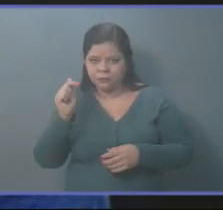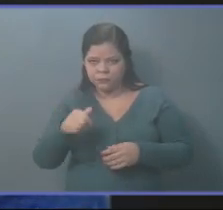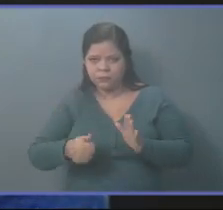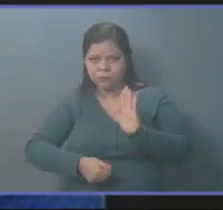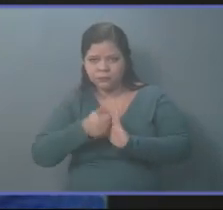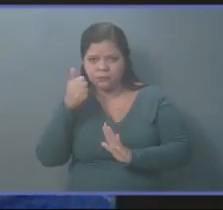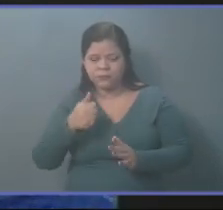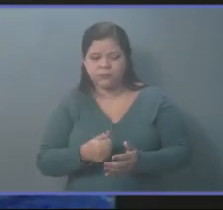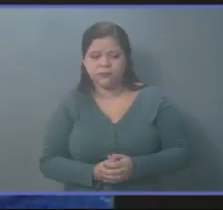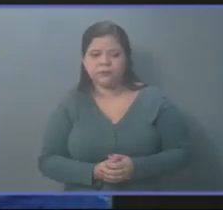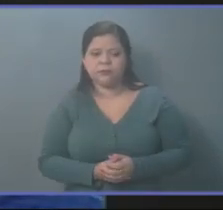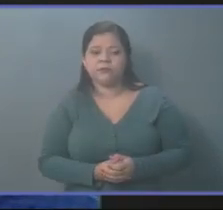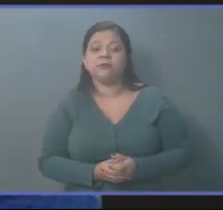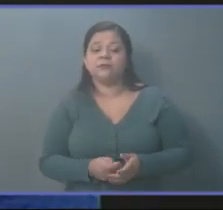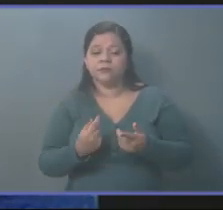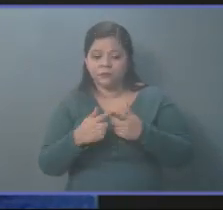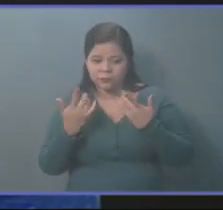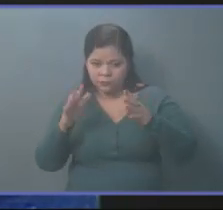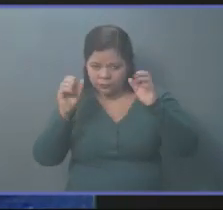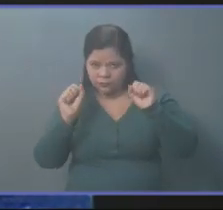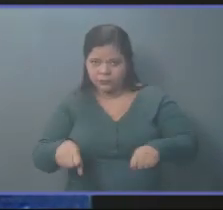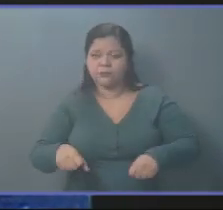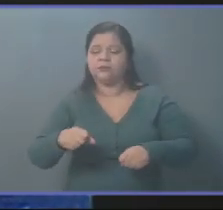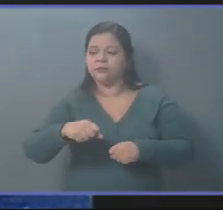a los demás a poder ayudar.